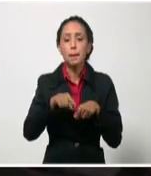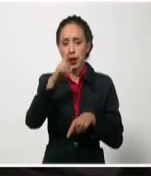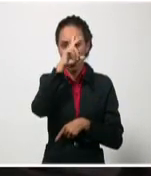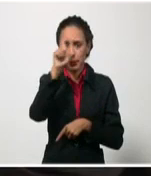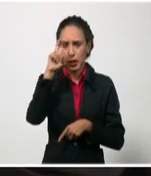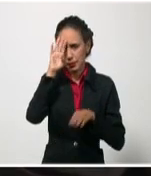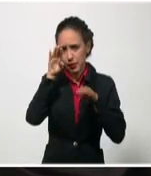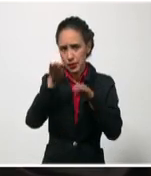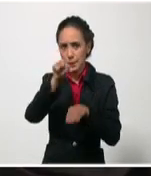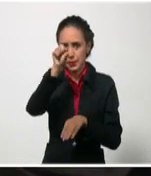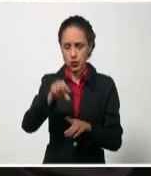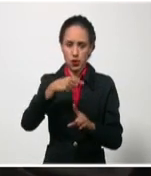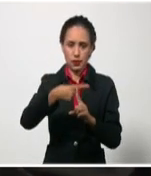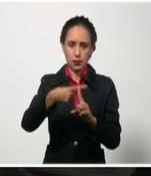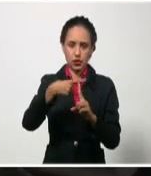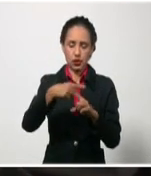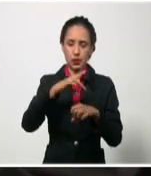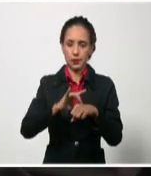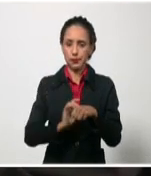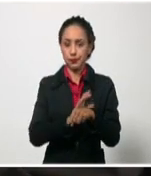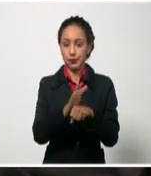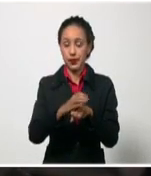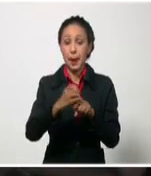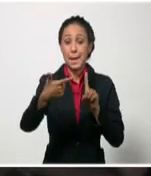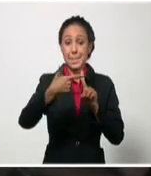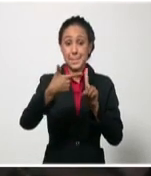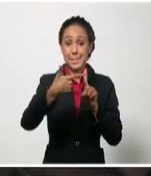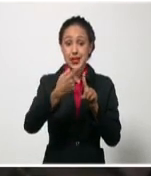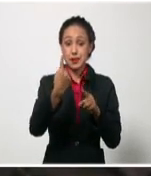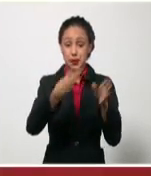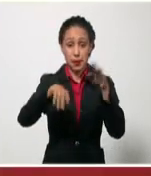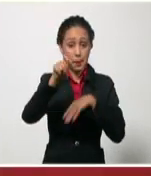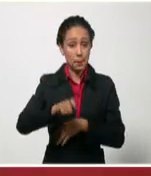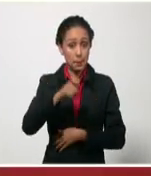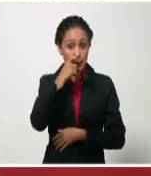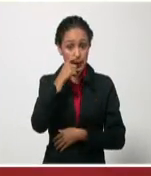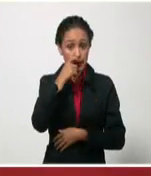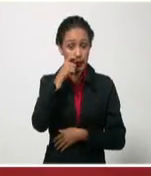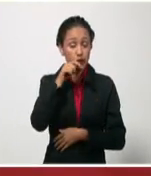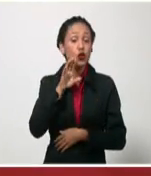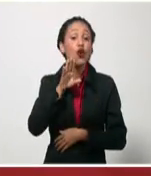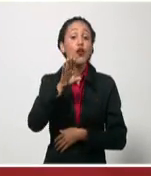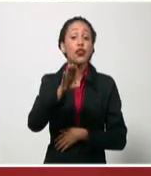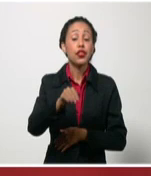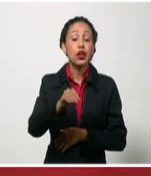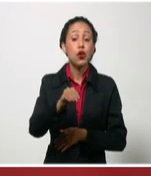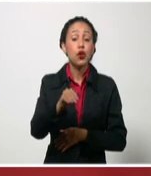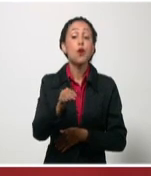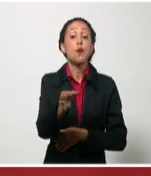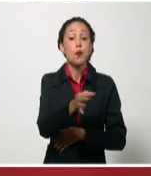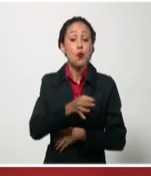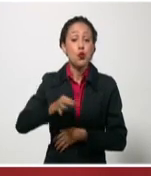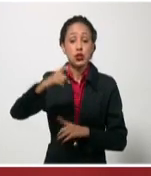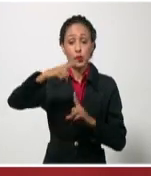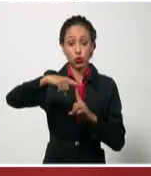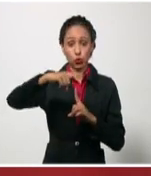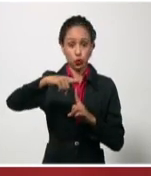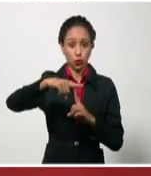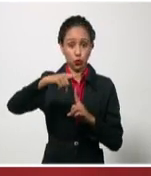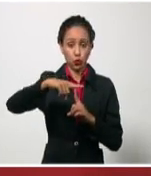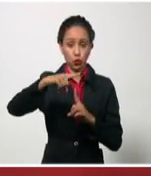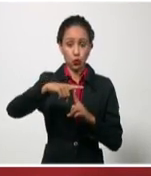con esta enfermedad. El viceprimer ministro, doctor Roberto Morales Ojeda, señaló que si el municipio de las Tunas no